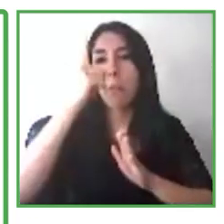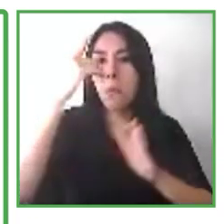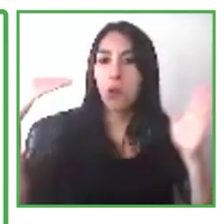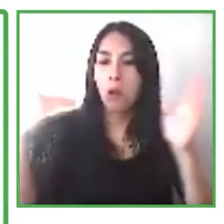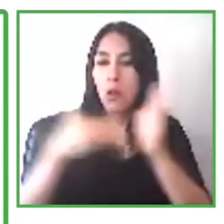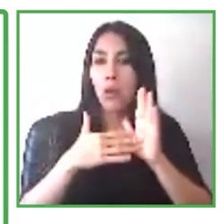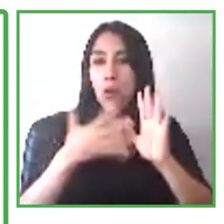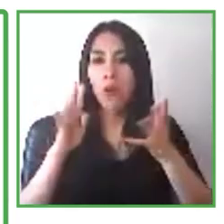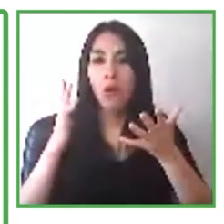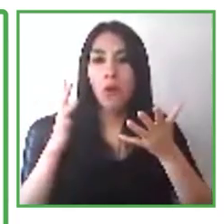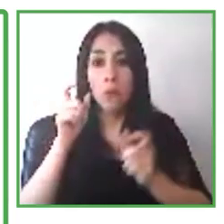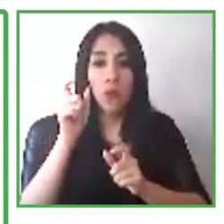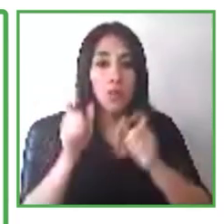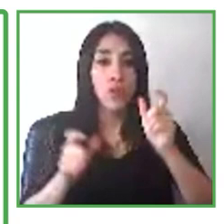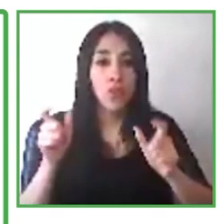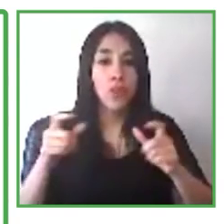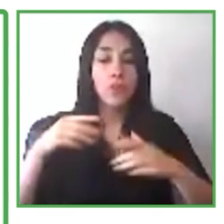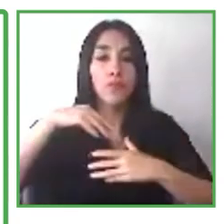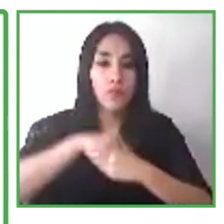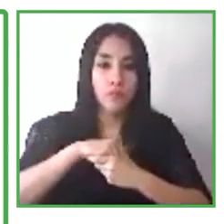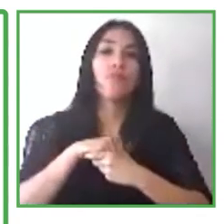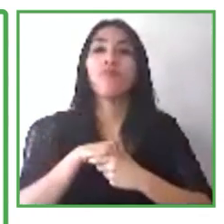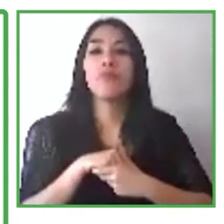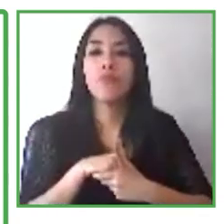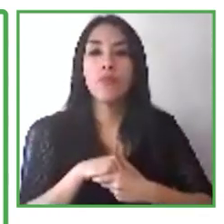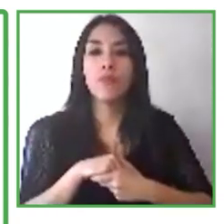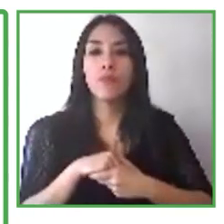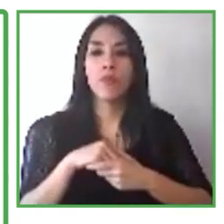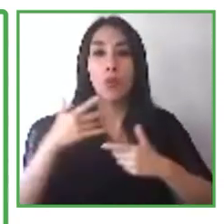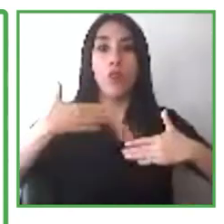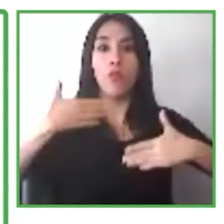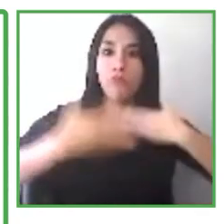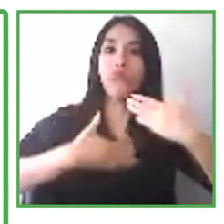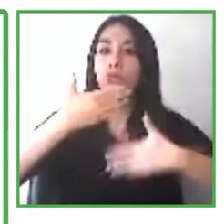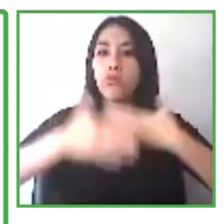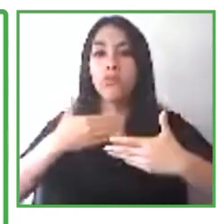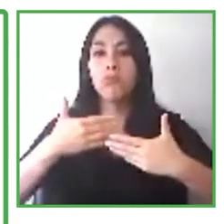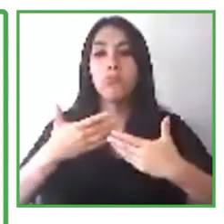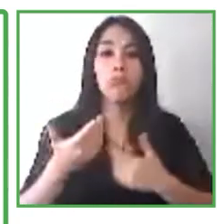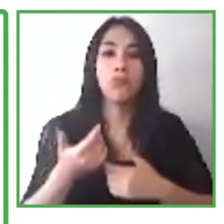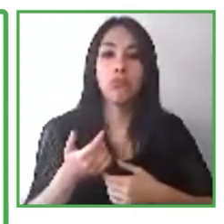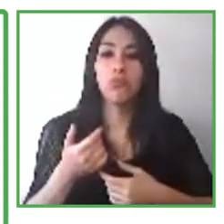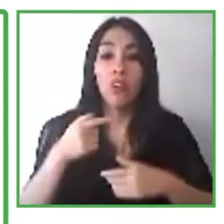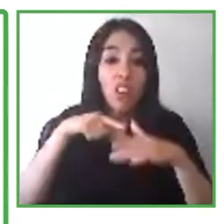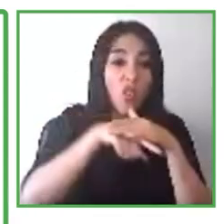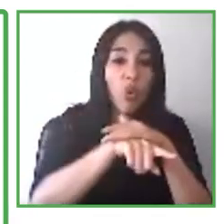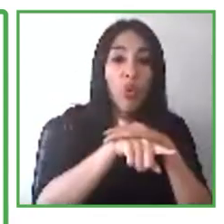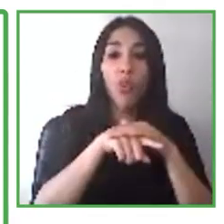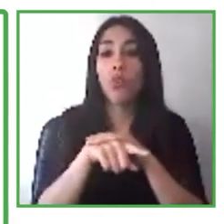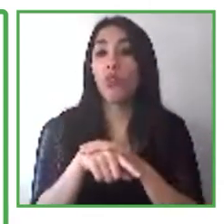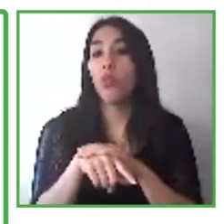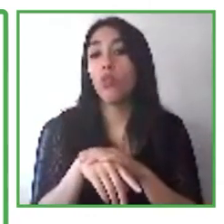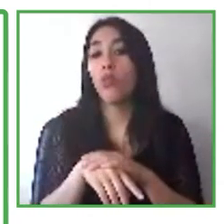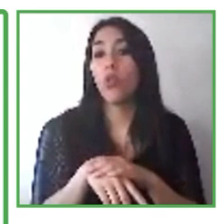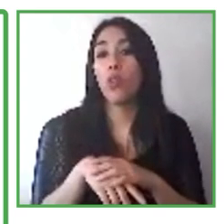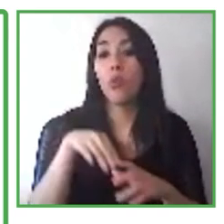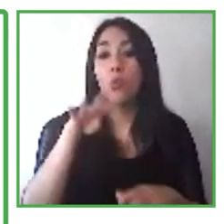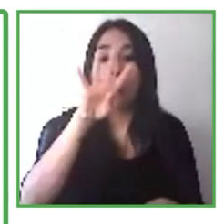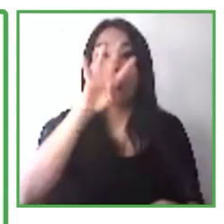la mitad de ellos han sido mujeres. Hemos facilitado más de 1.200 oportunidades económicas y